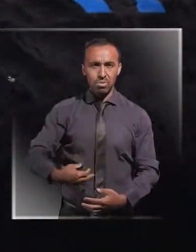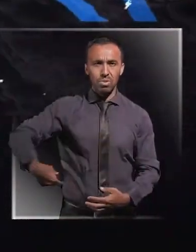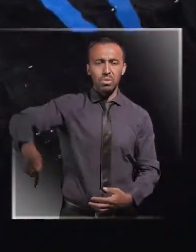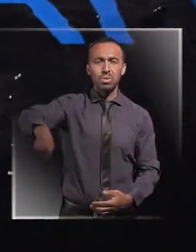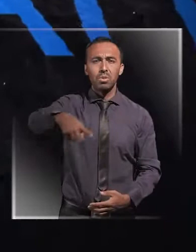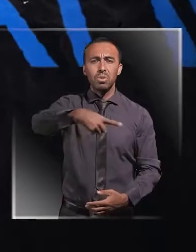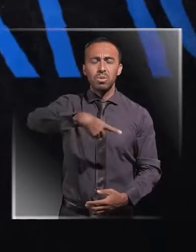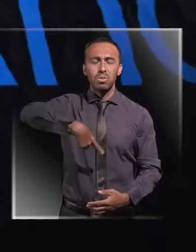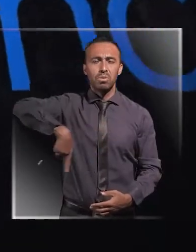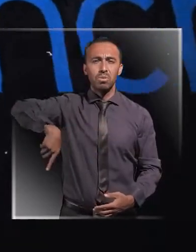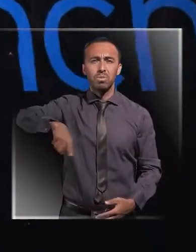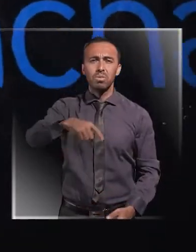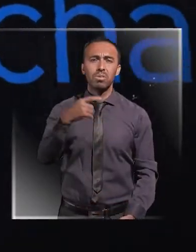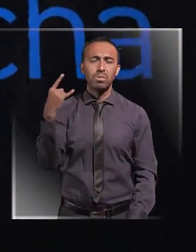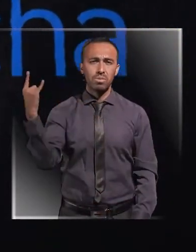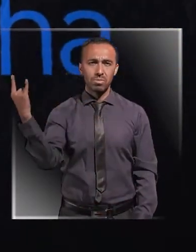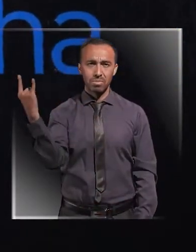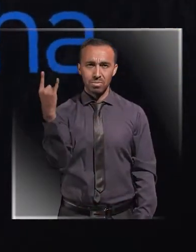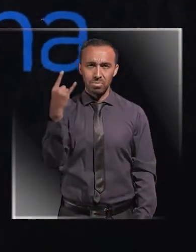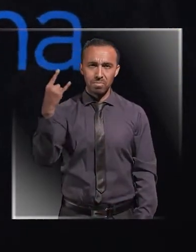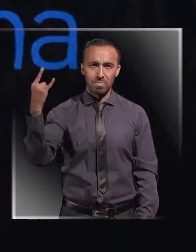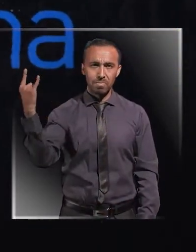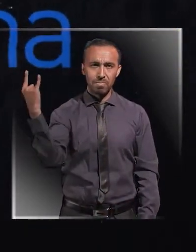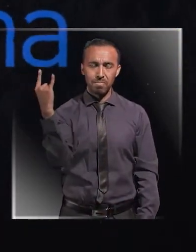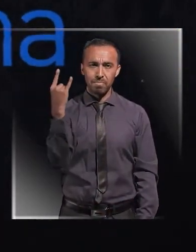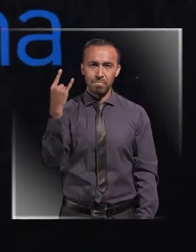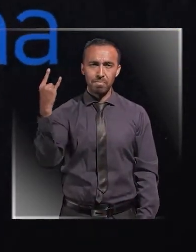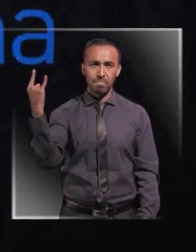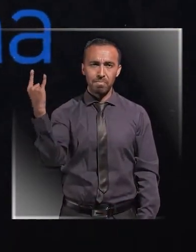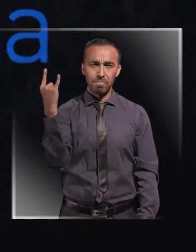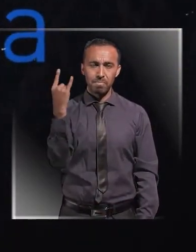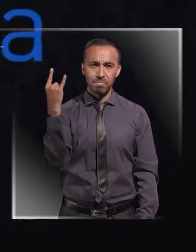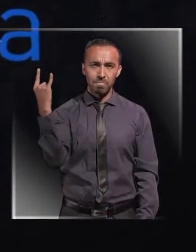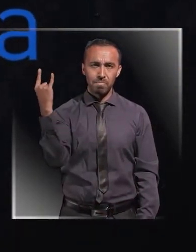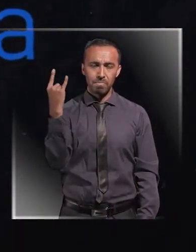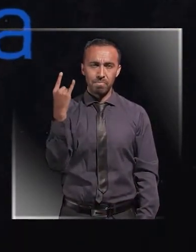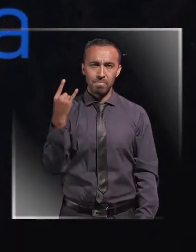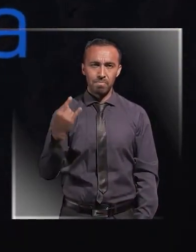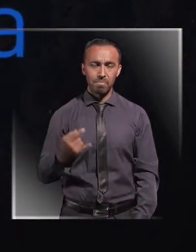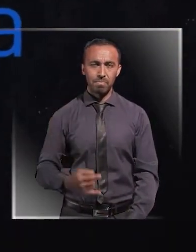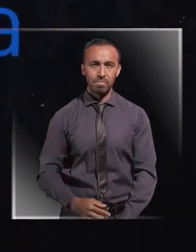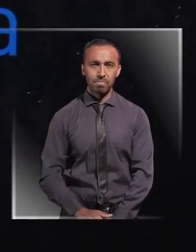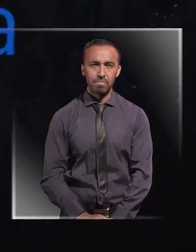somos la universidad.